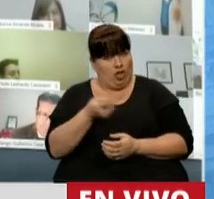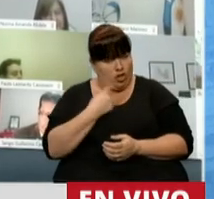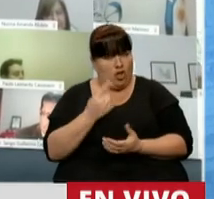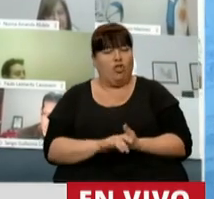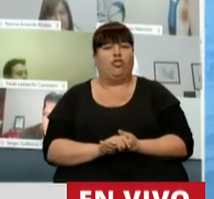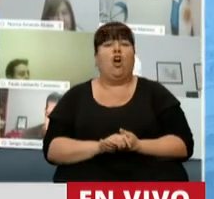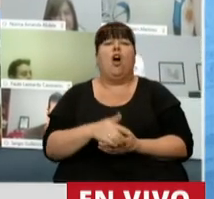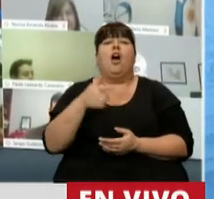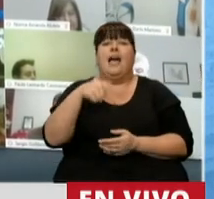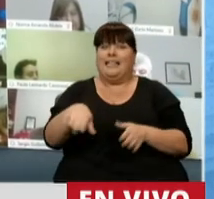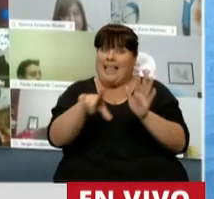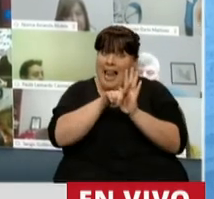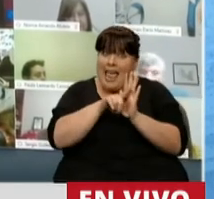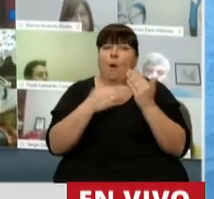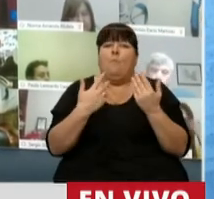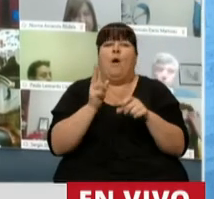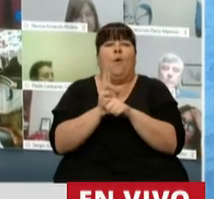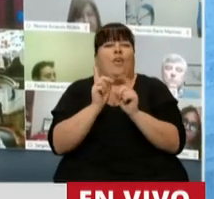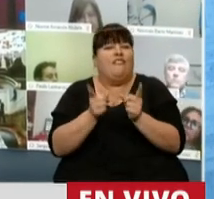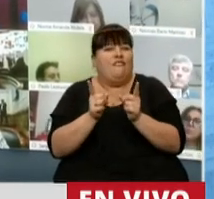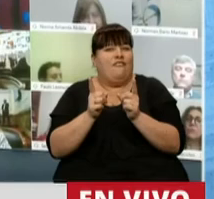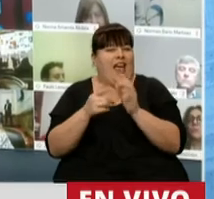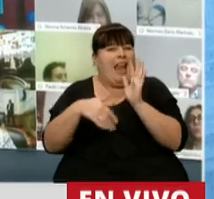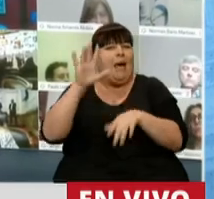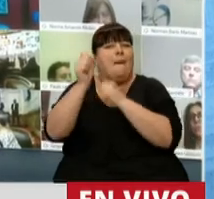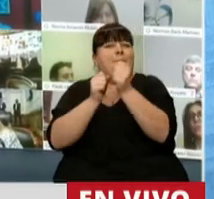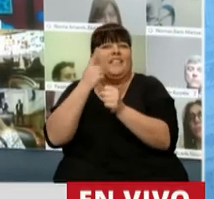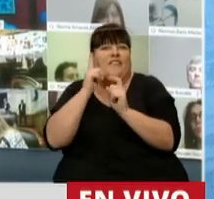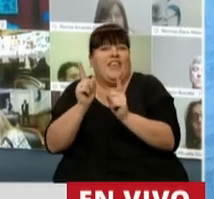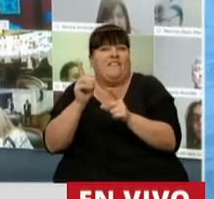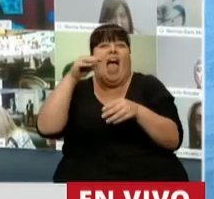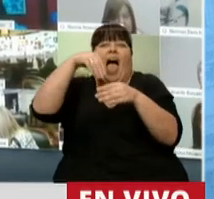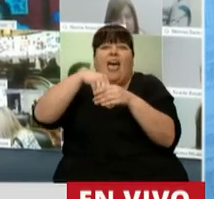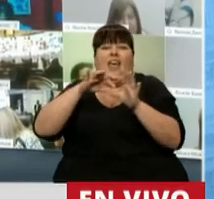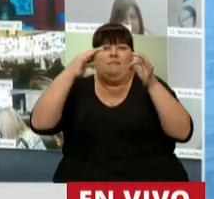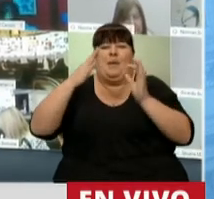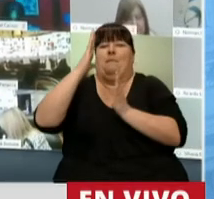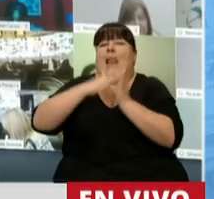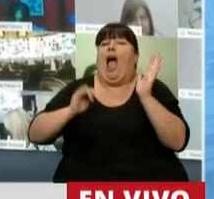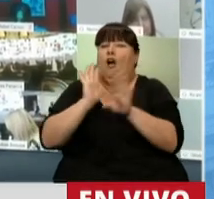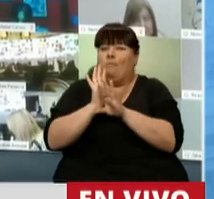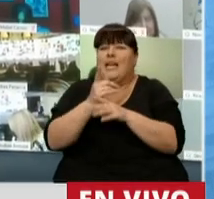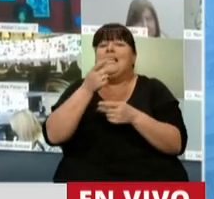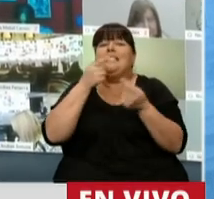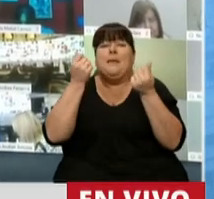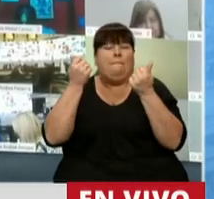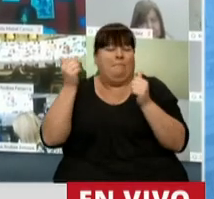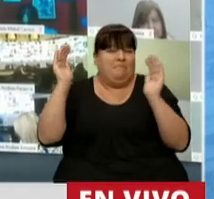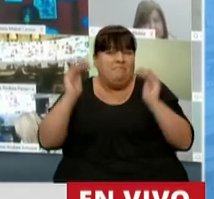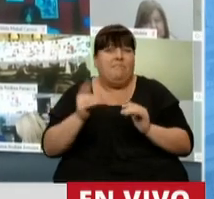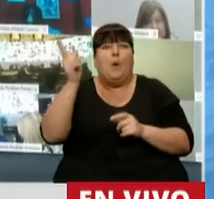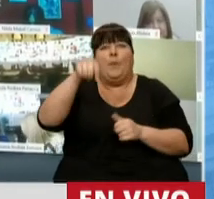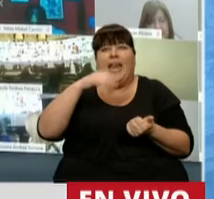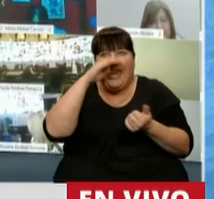que a través de esta ley se pueda mantener la mayor cantidad de empresas posibles dentro de la formalidad, porque la pérdida de la formalidad,